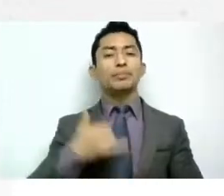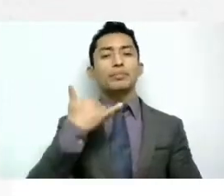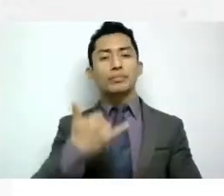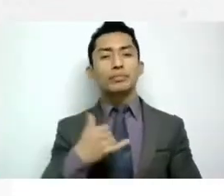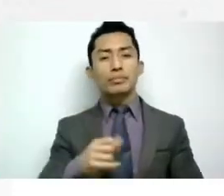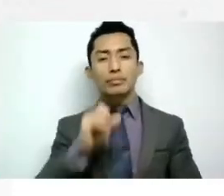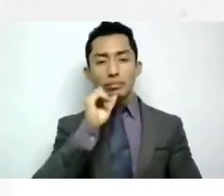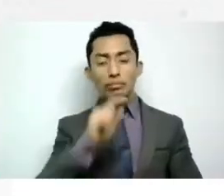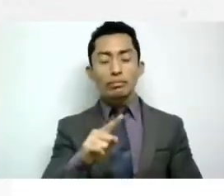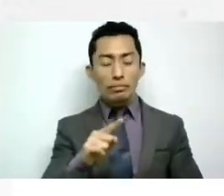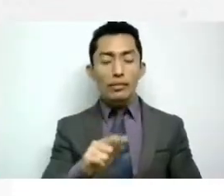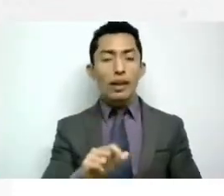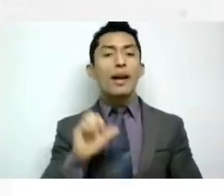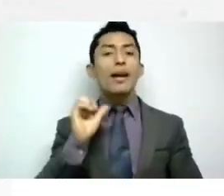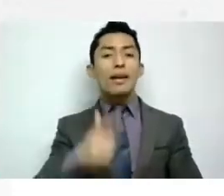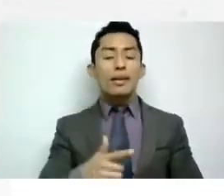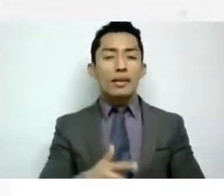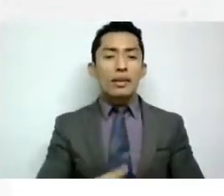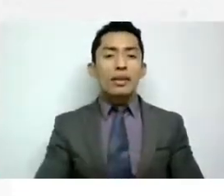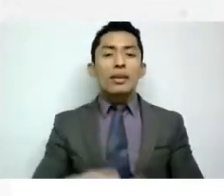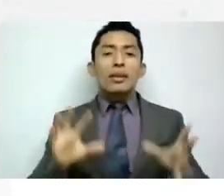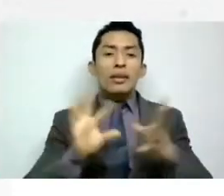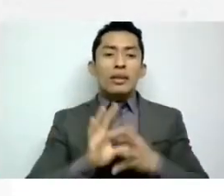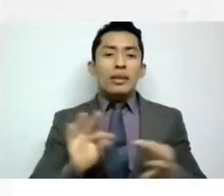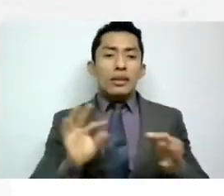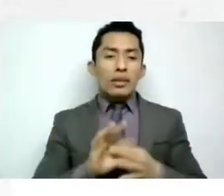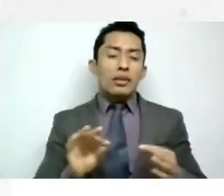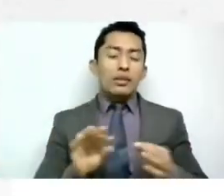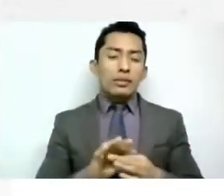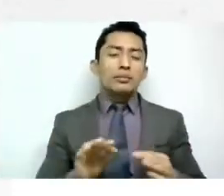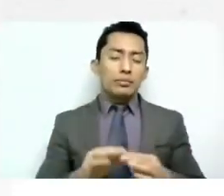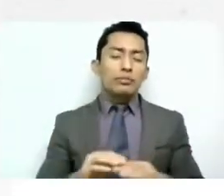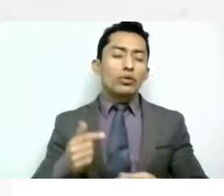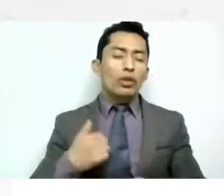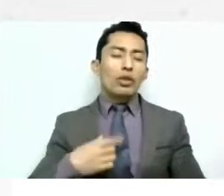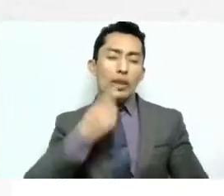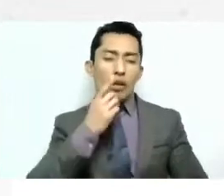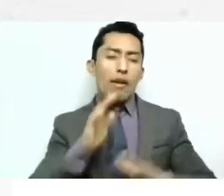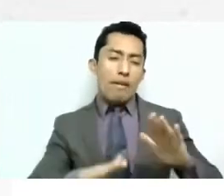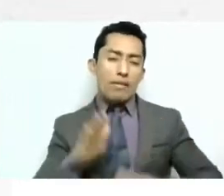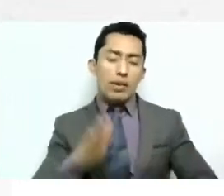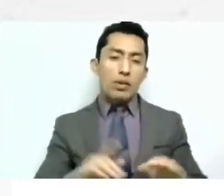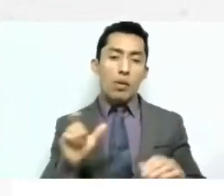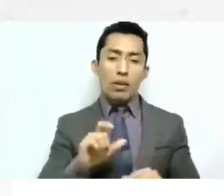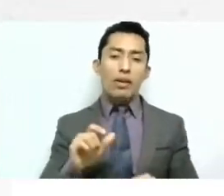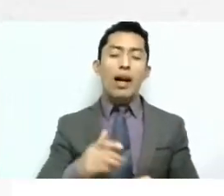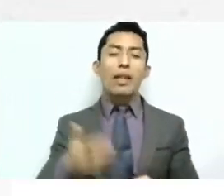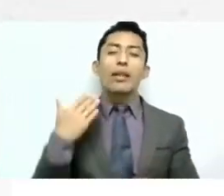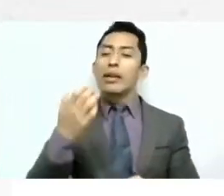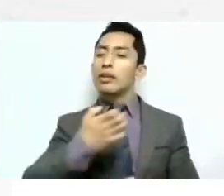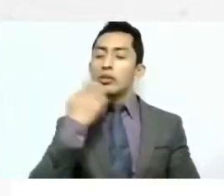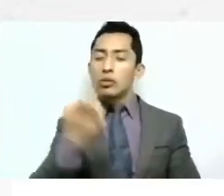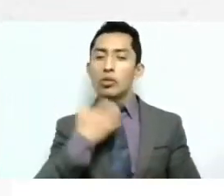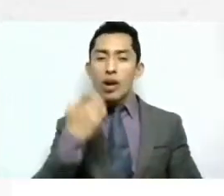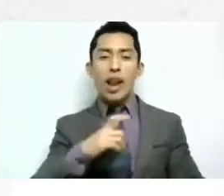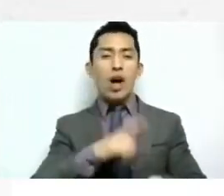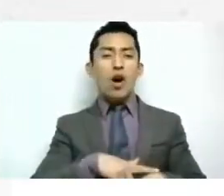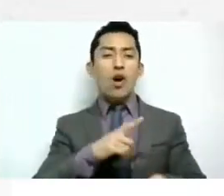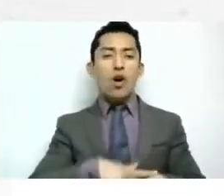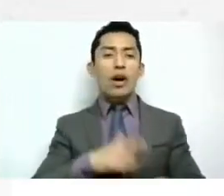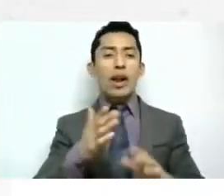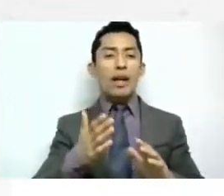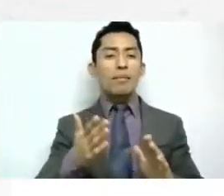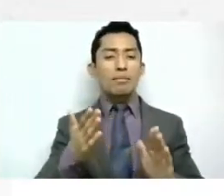que mencionaba que bueno que luego mencionó cuando existían estas escuelas de horario extendido que se dio